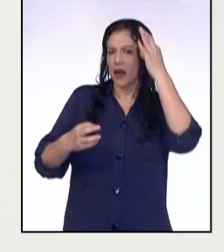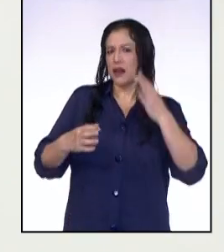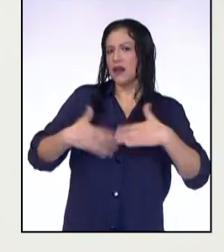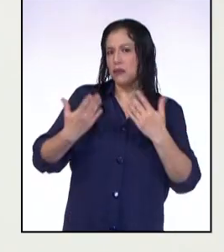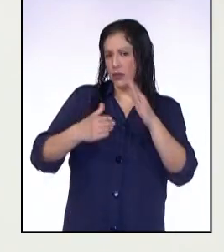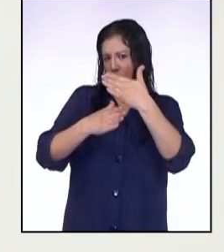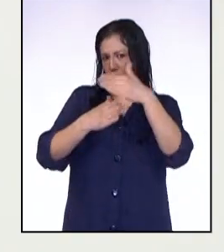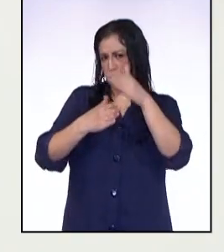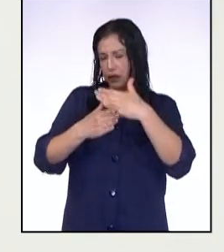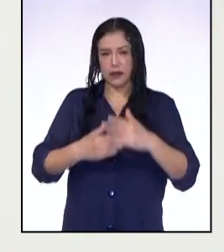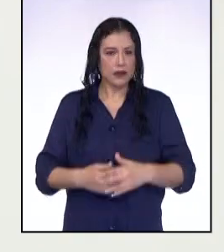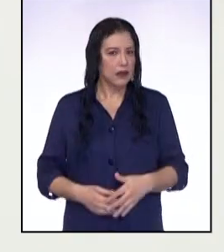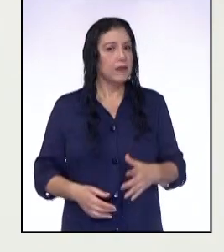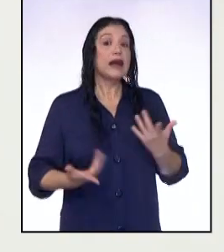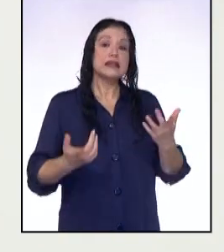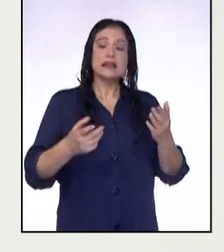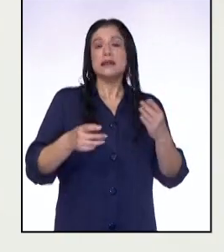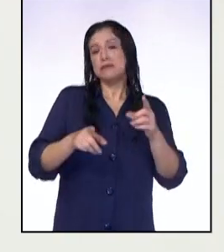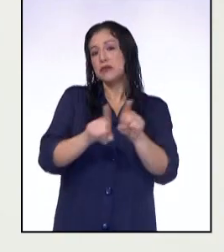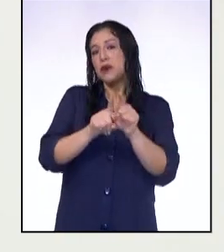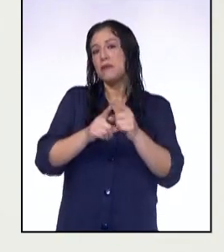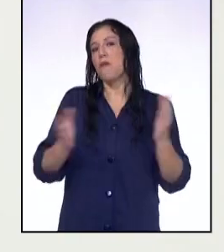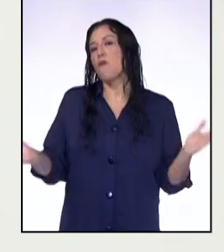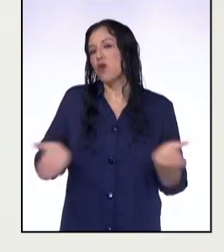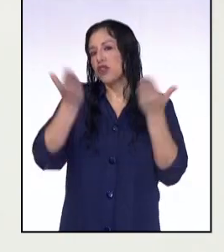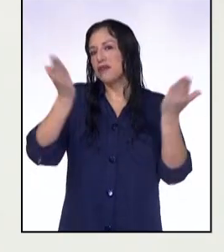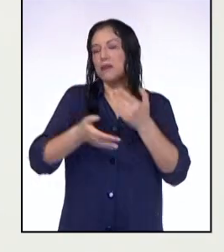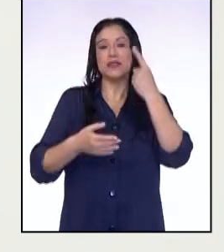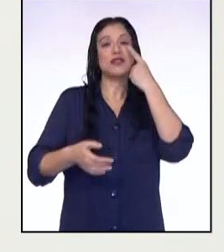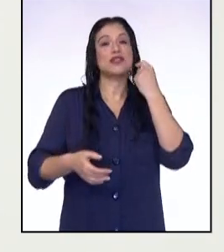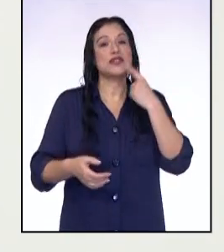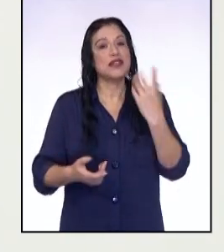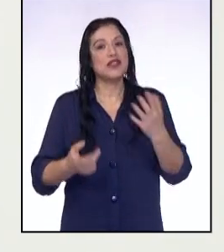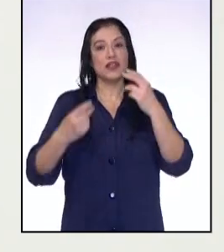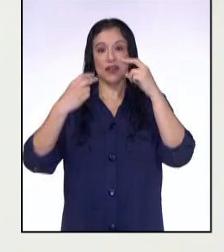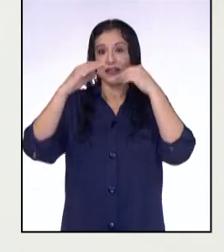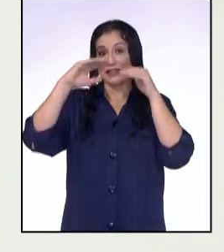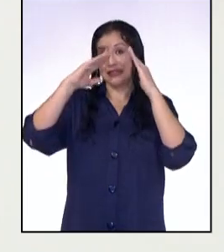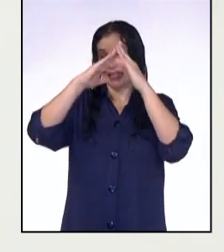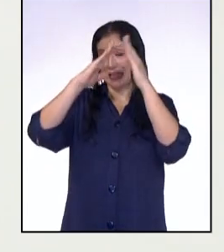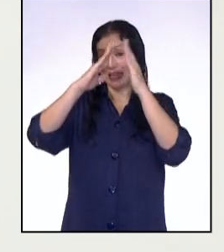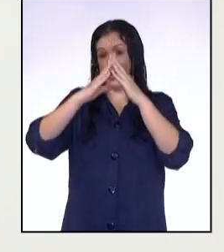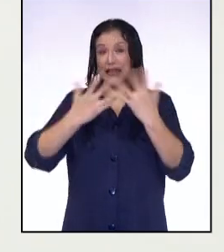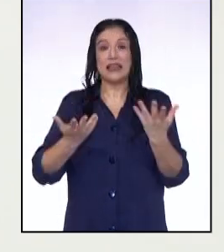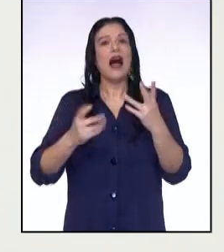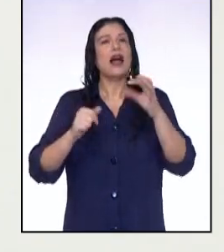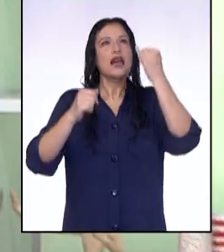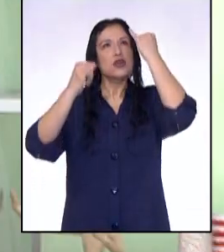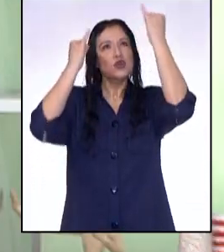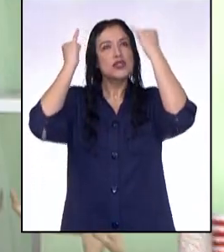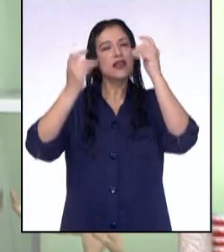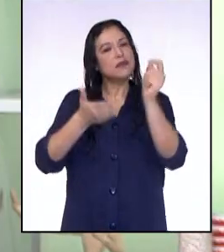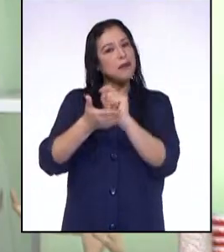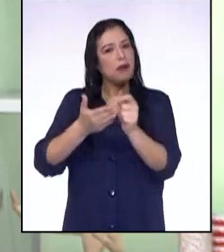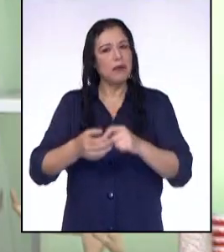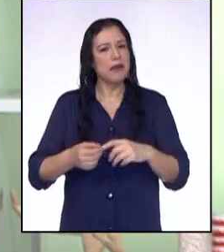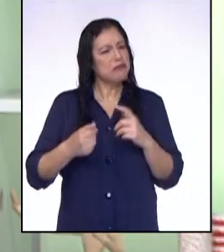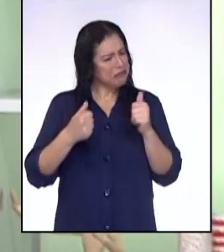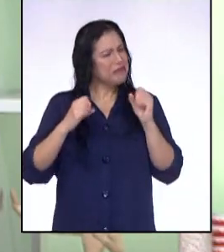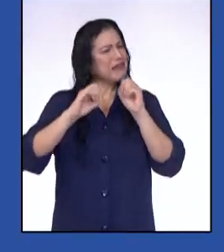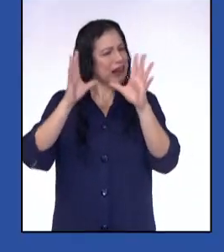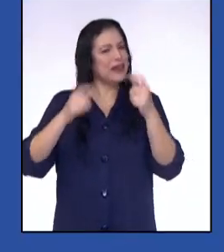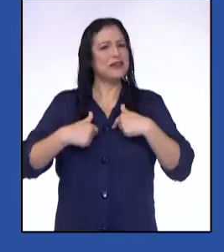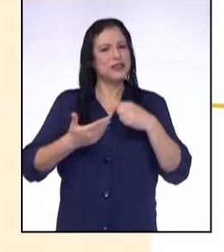compartirla? Así también motivamos a las chicas y a los chicos que están en sus casas a tenerle a la mano sus ideas. Por supuesto,